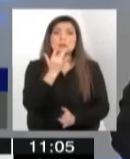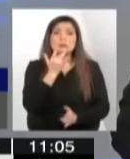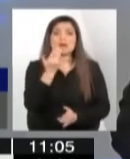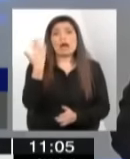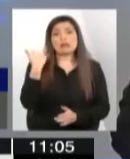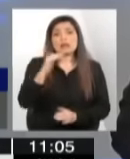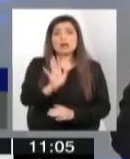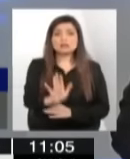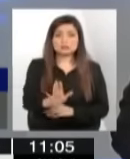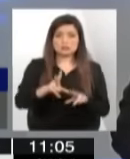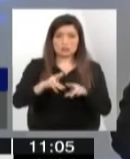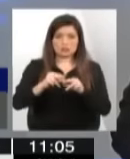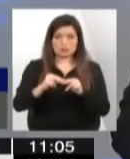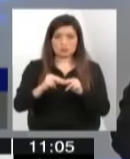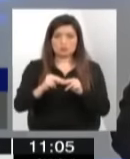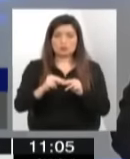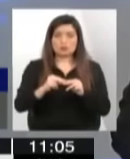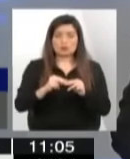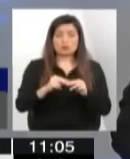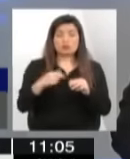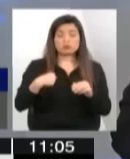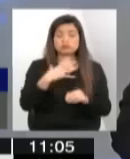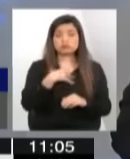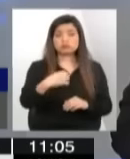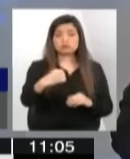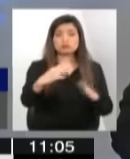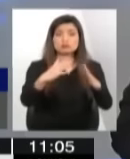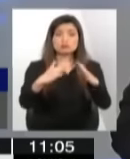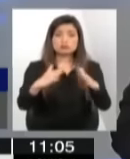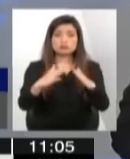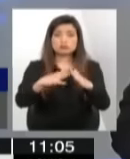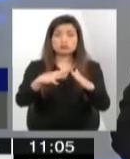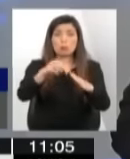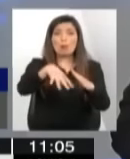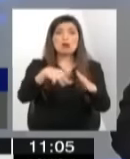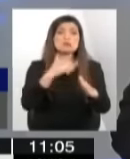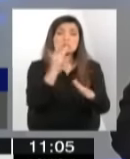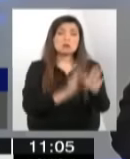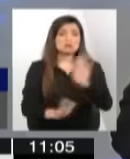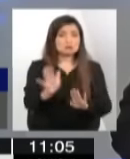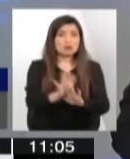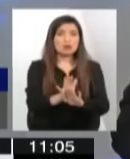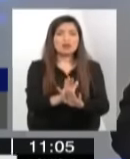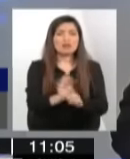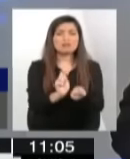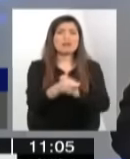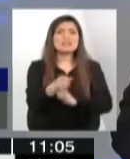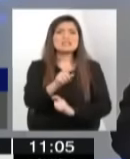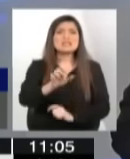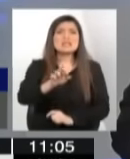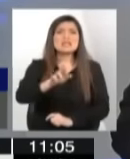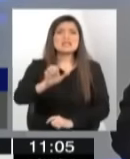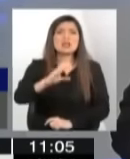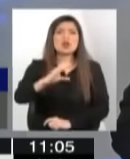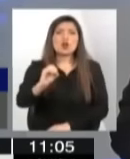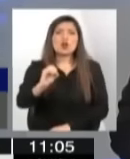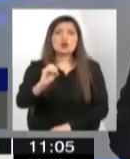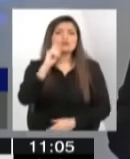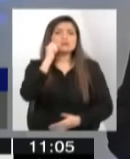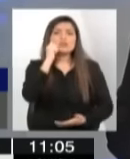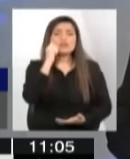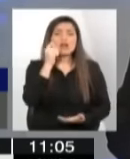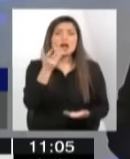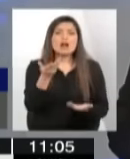antiguamente, y en vez de llegar a un recinto de protección simple, llego a un CERECO. ¿Qué significa? Centro de Rehabilitación